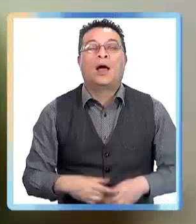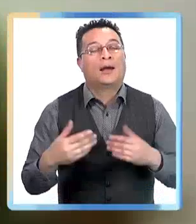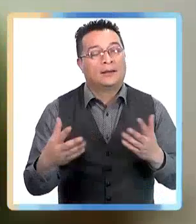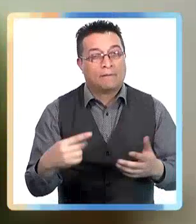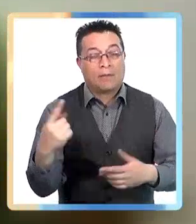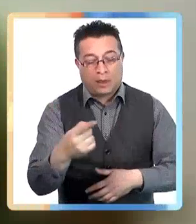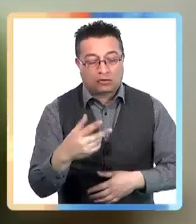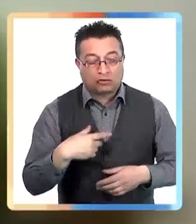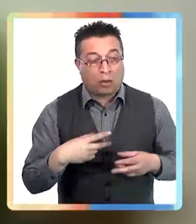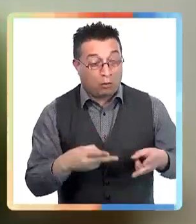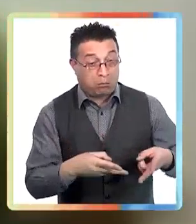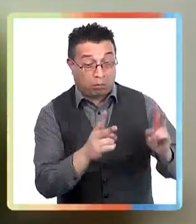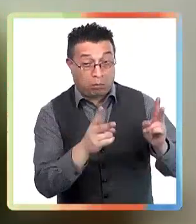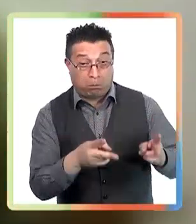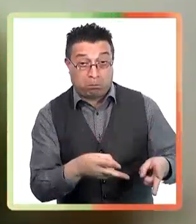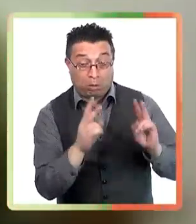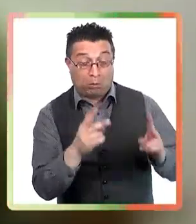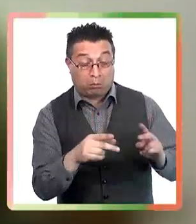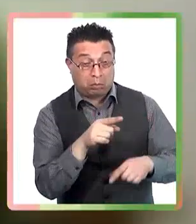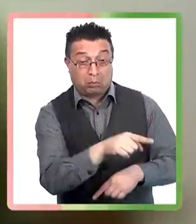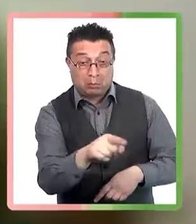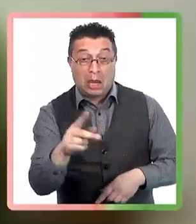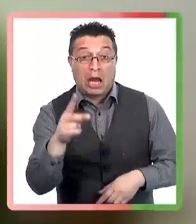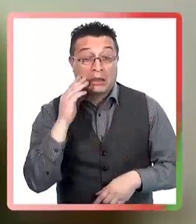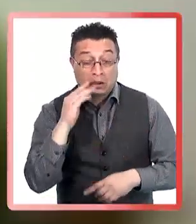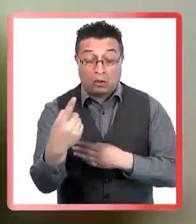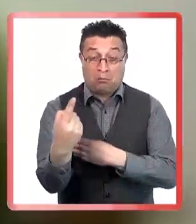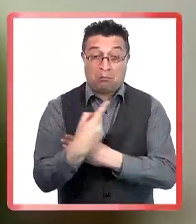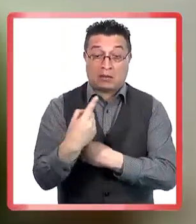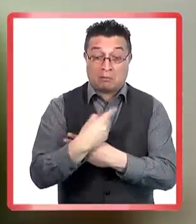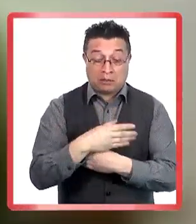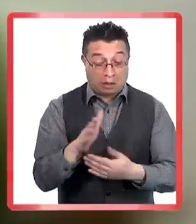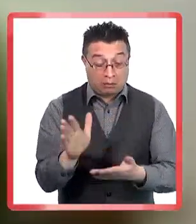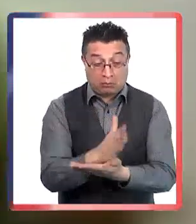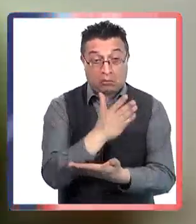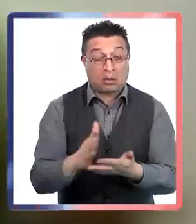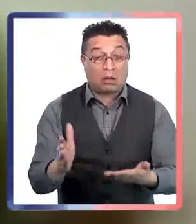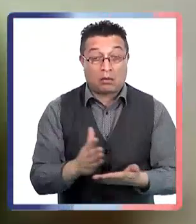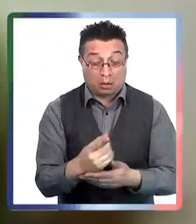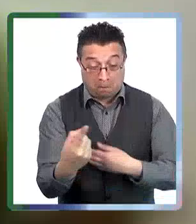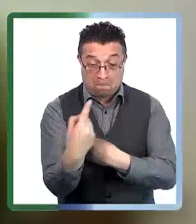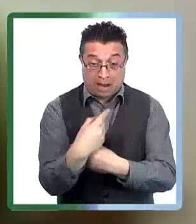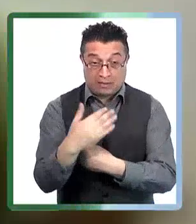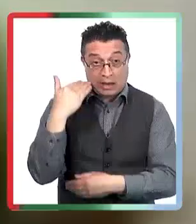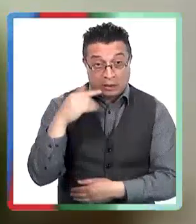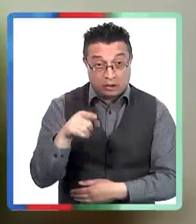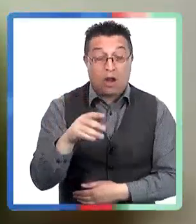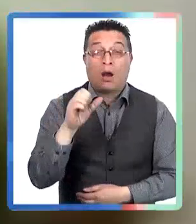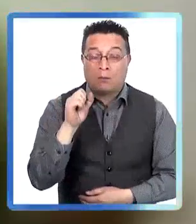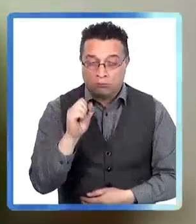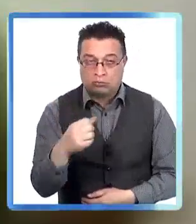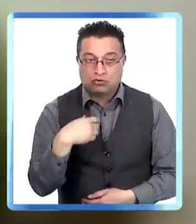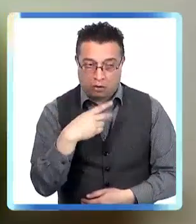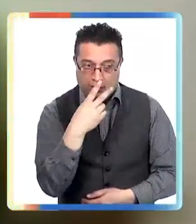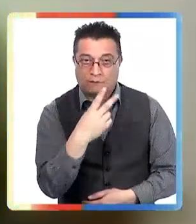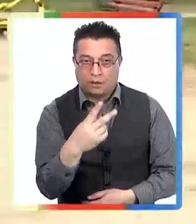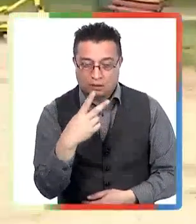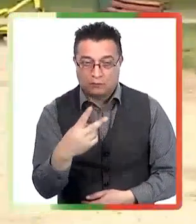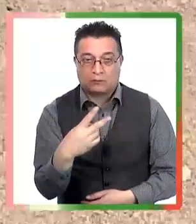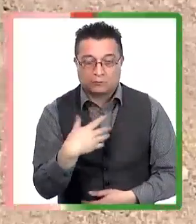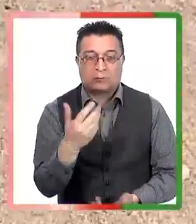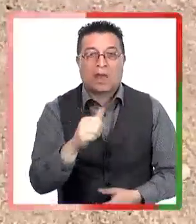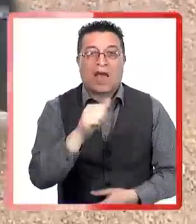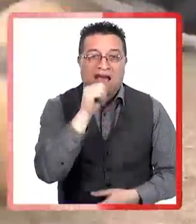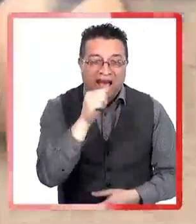nosotros vamos cediendo a los requerimientos de algunos niños en su selectividad, vamos a terminar, y lo he visto, terminamos